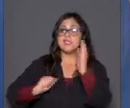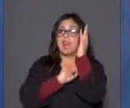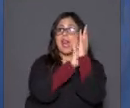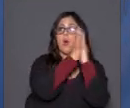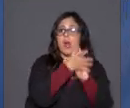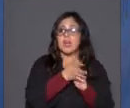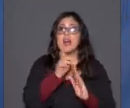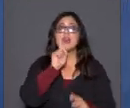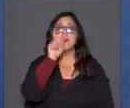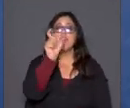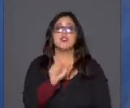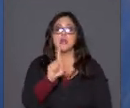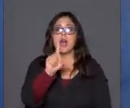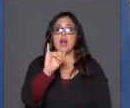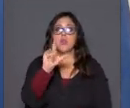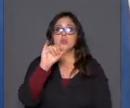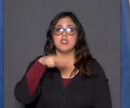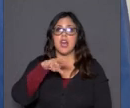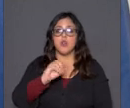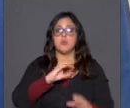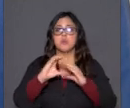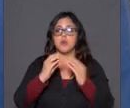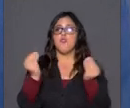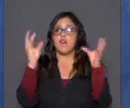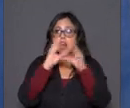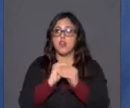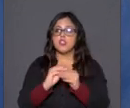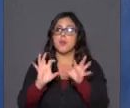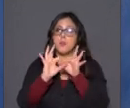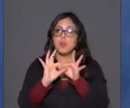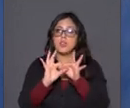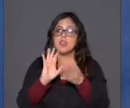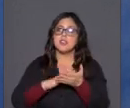comunicación a esta hora de la noche. ¿Cómo está, gobernador? Gracias por atendernos.